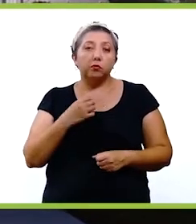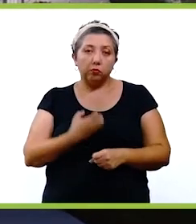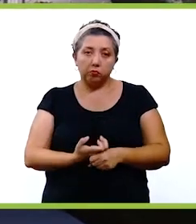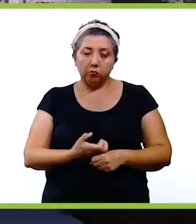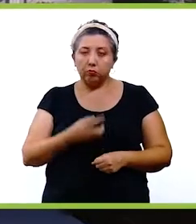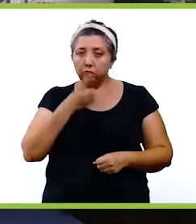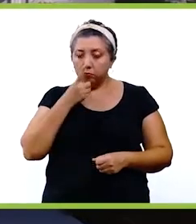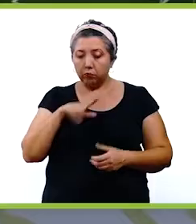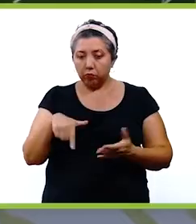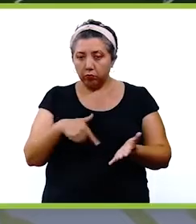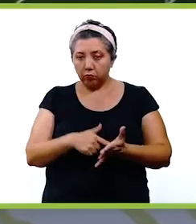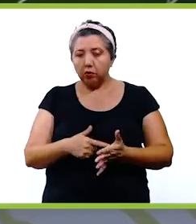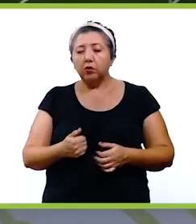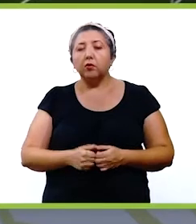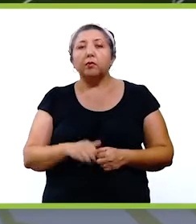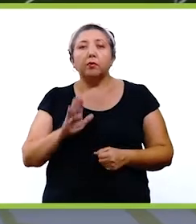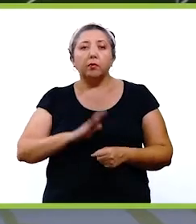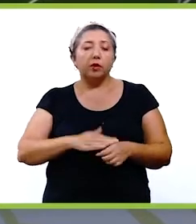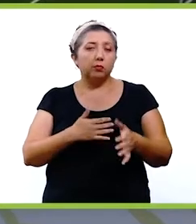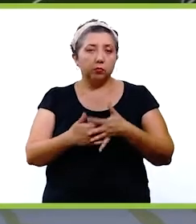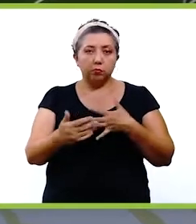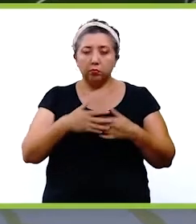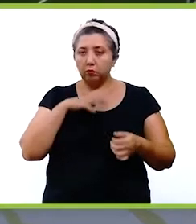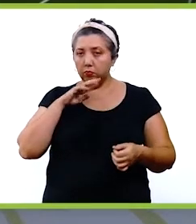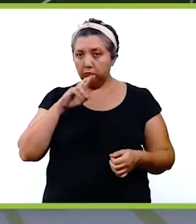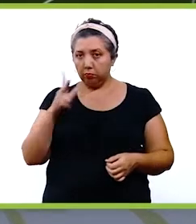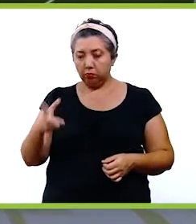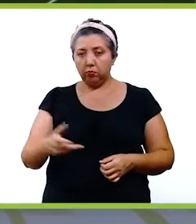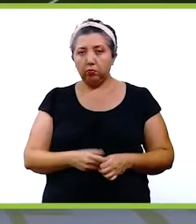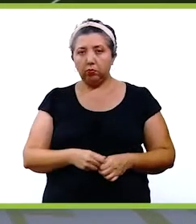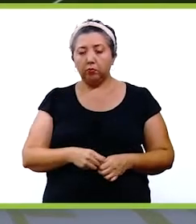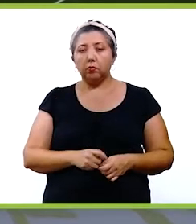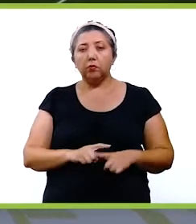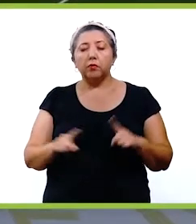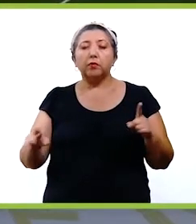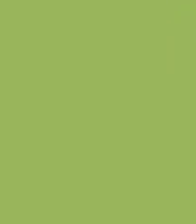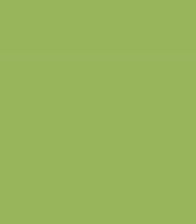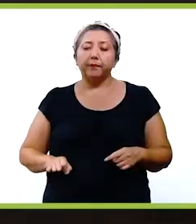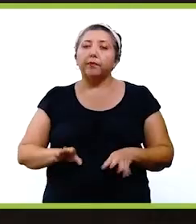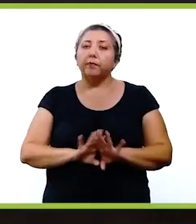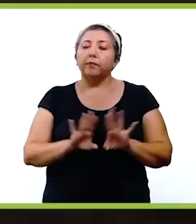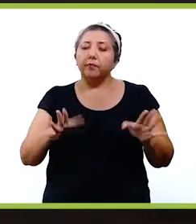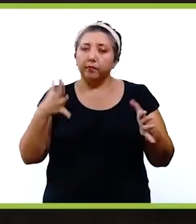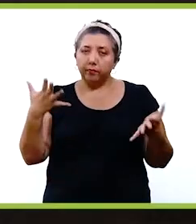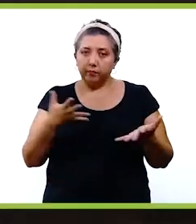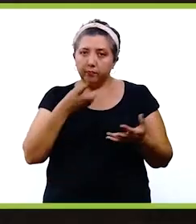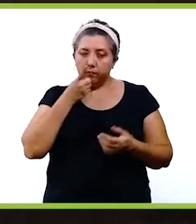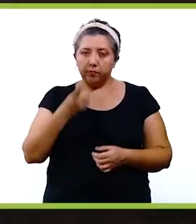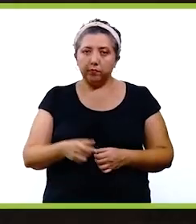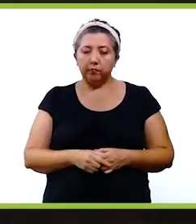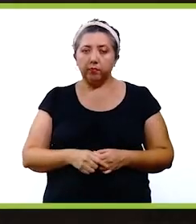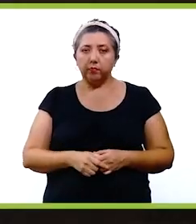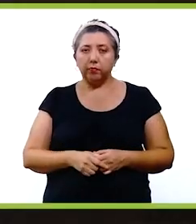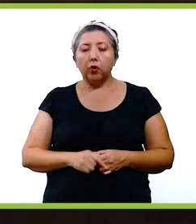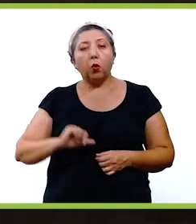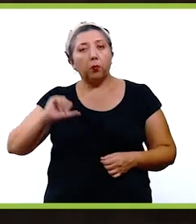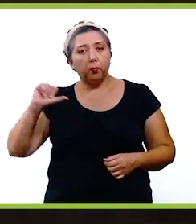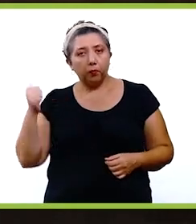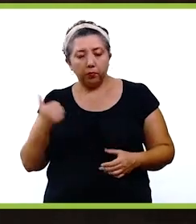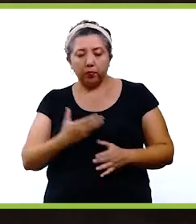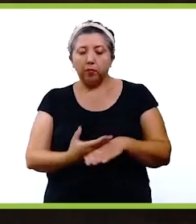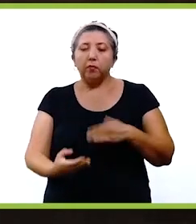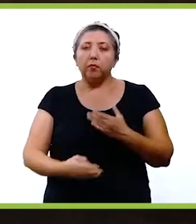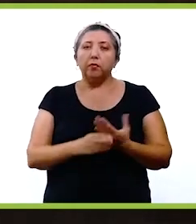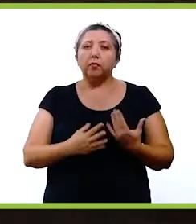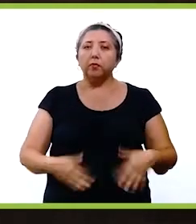estadios más modernos y sobre todo multimodales como hoy se están haciendo los grandes estadios en el mundo. Otra